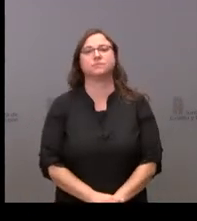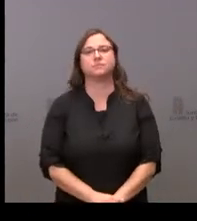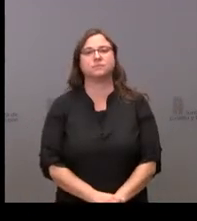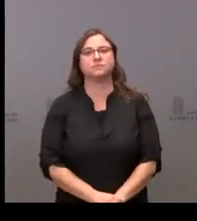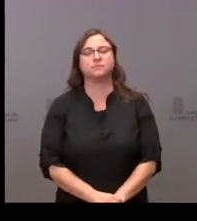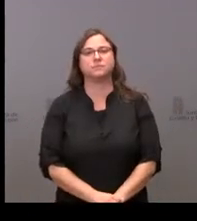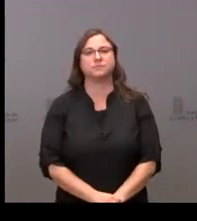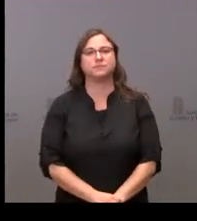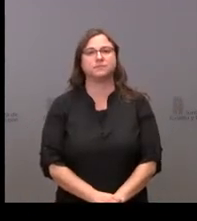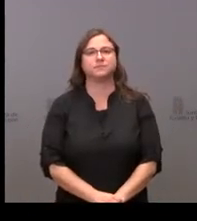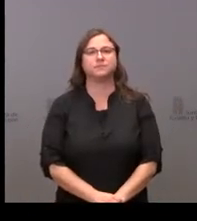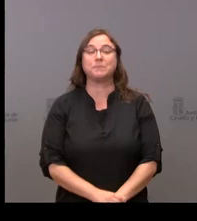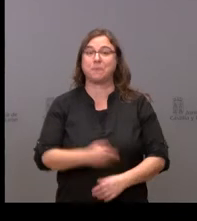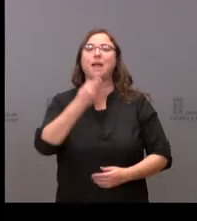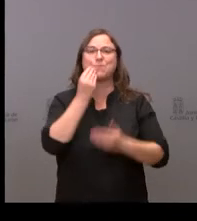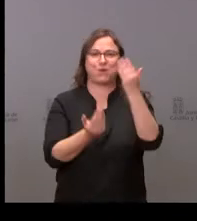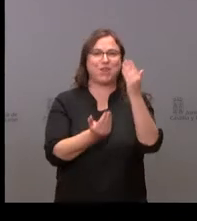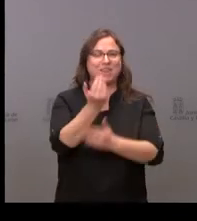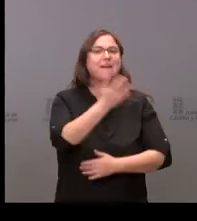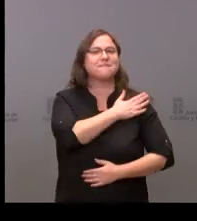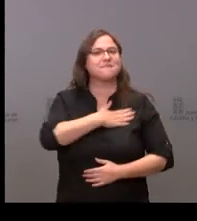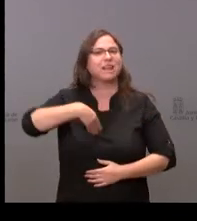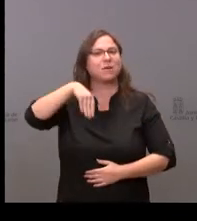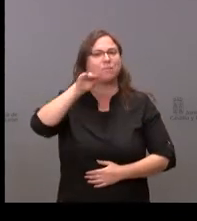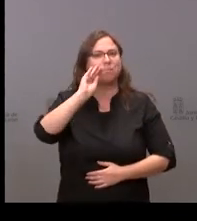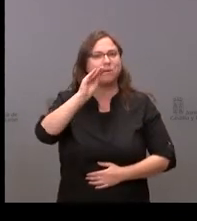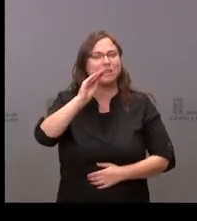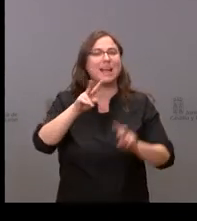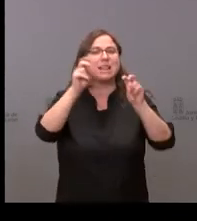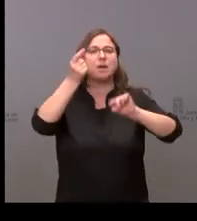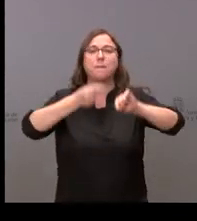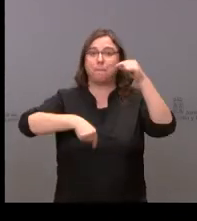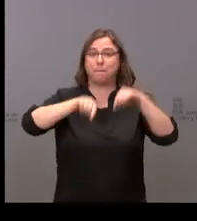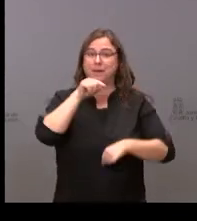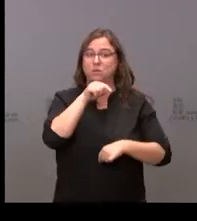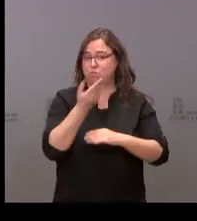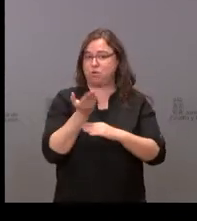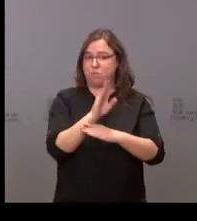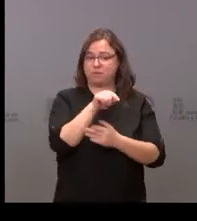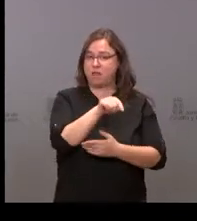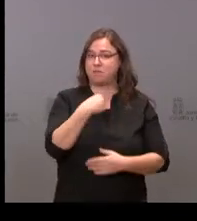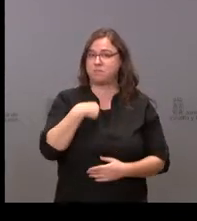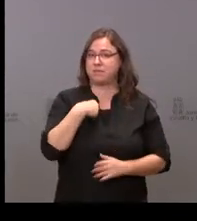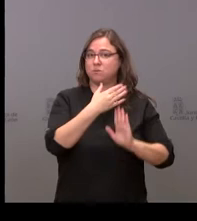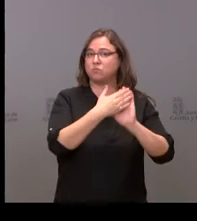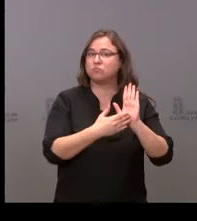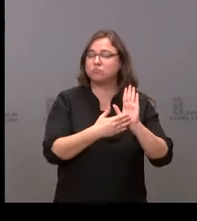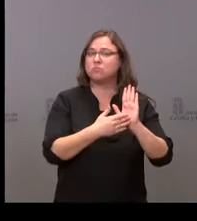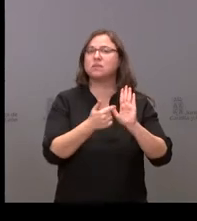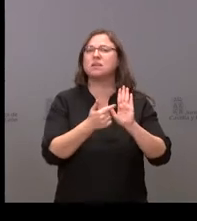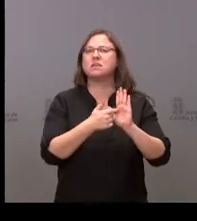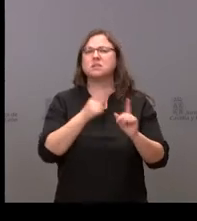Sí, buenos días. Yo les quería preguntar sobre el presupuesto que presentan. Con la